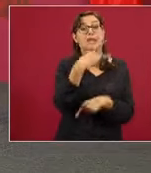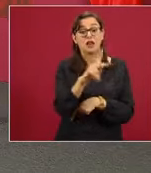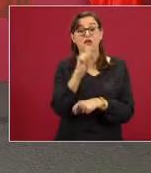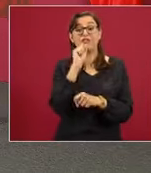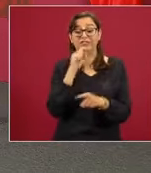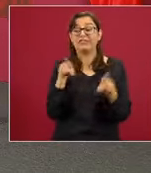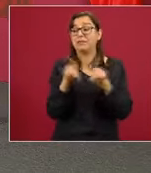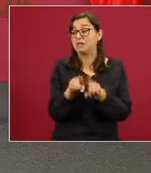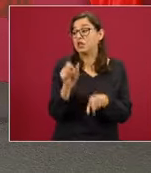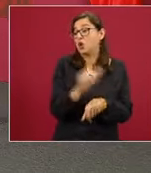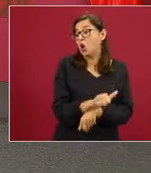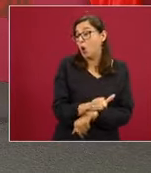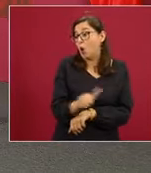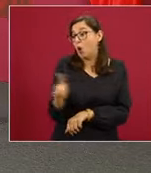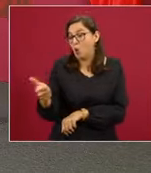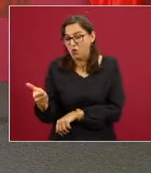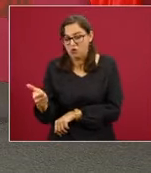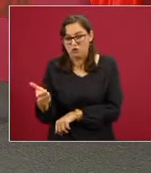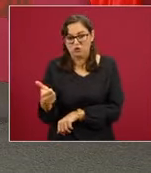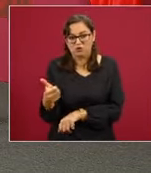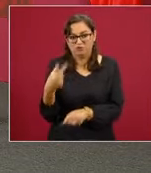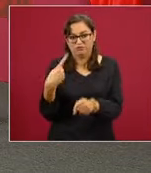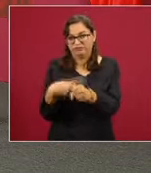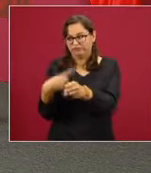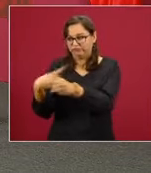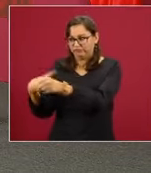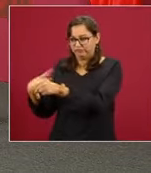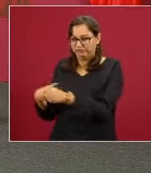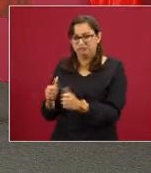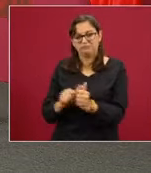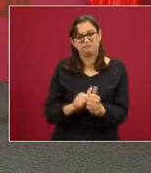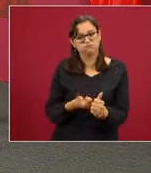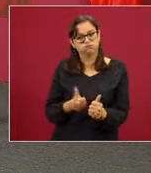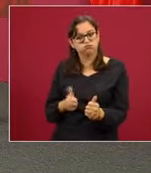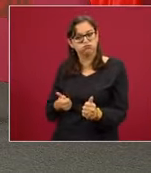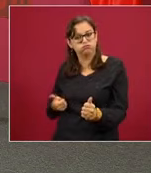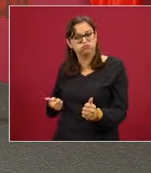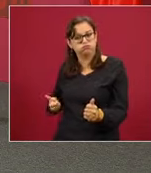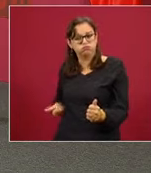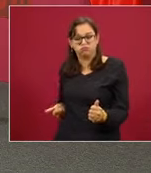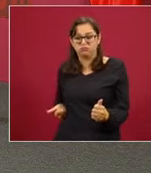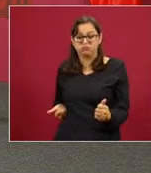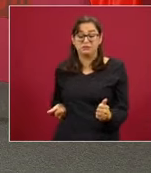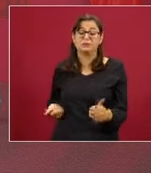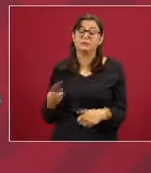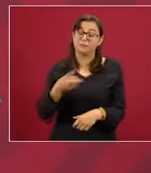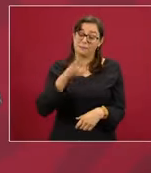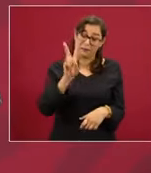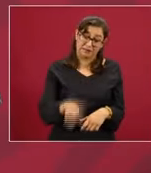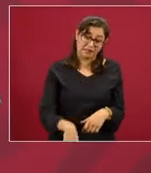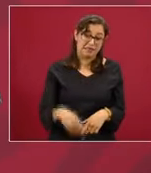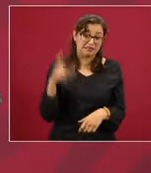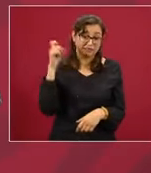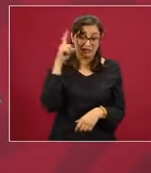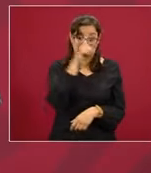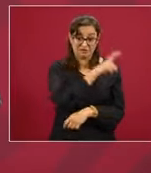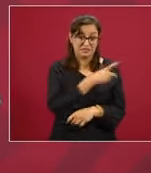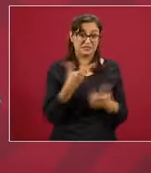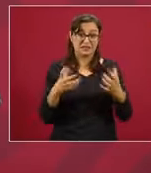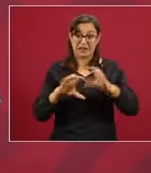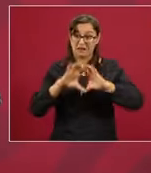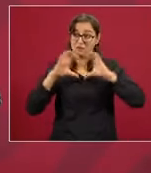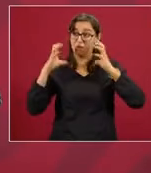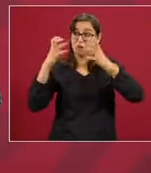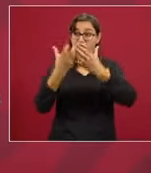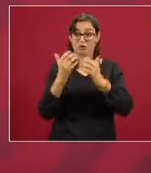que nos ubica. Por señalar algo en una situación de desventaja, no sólo en el mundo, sino